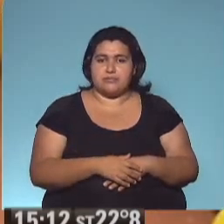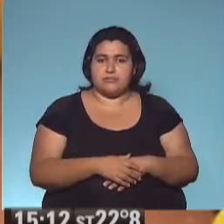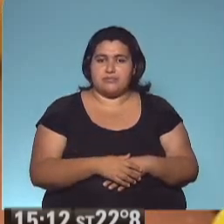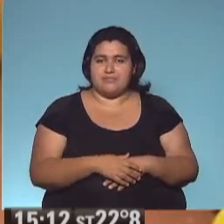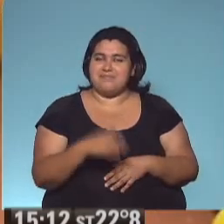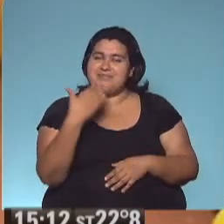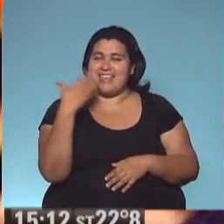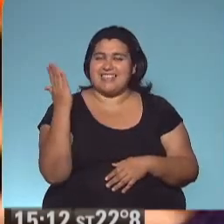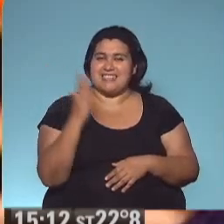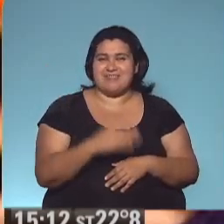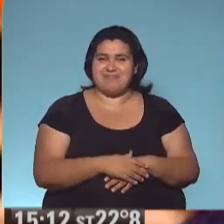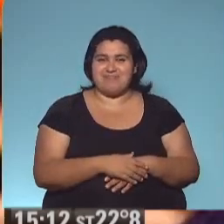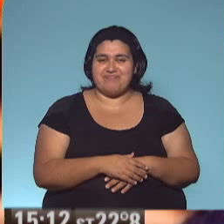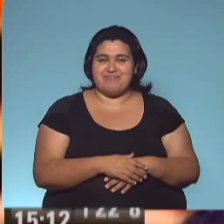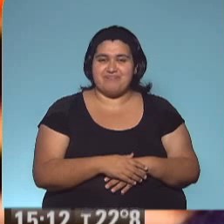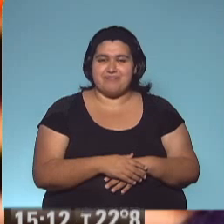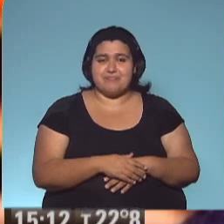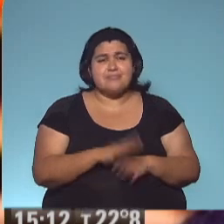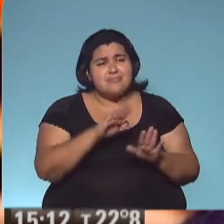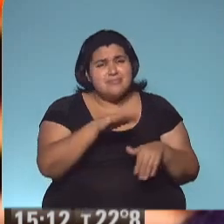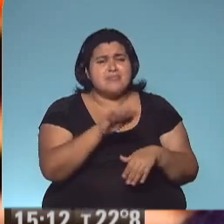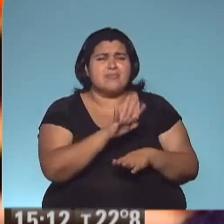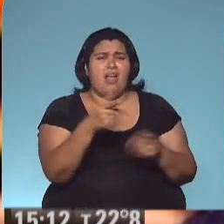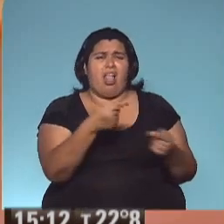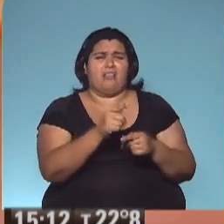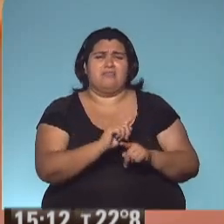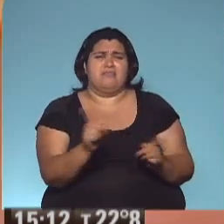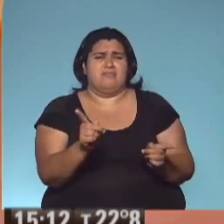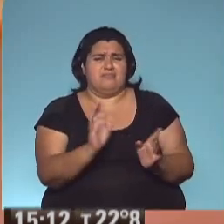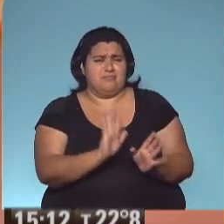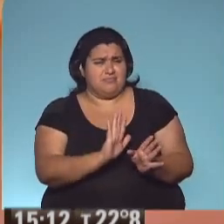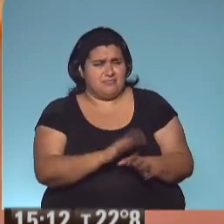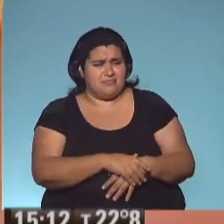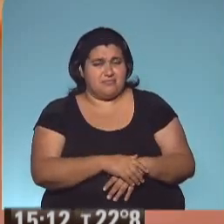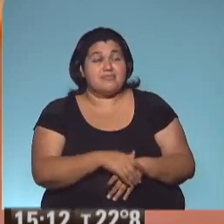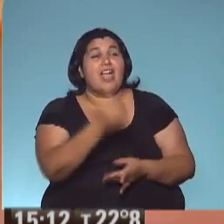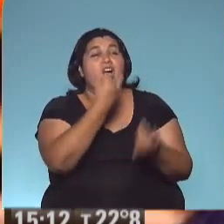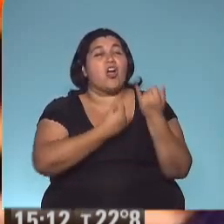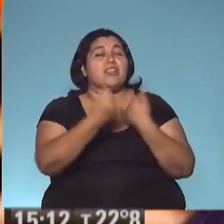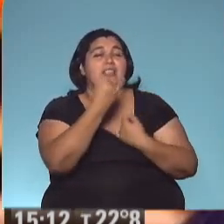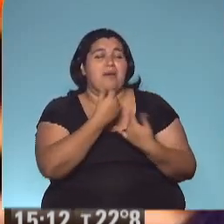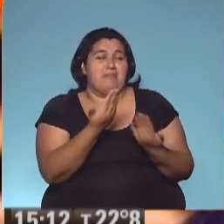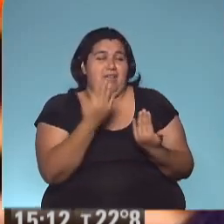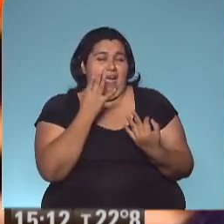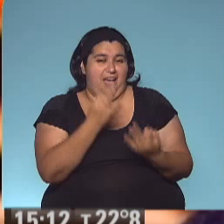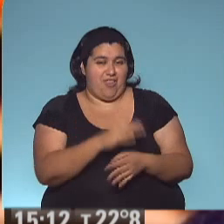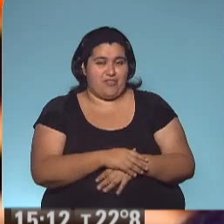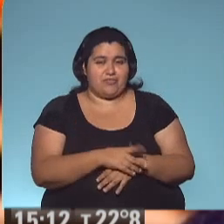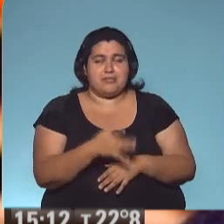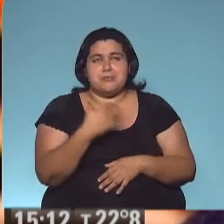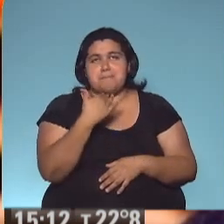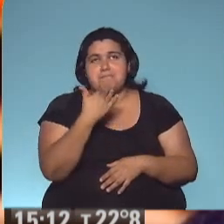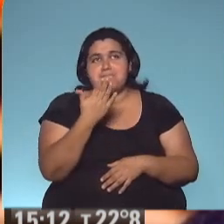¡Gracias! Chicos, no sigan. ¿Nos contás un cuento? No sé.